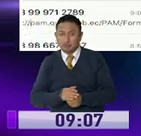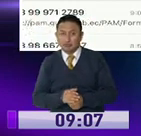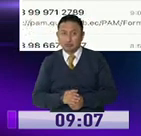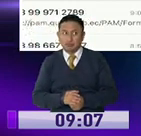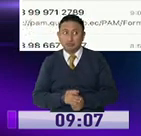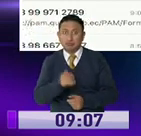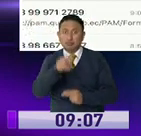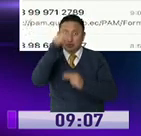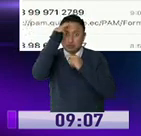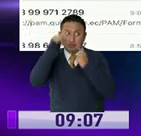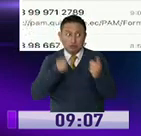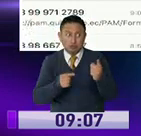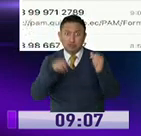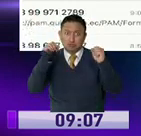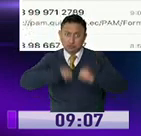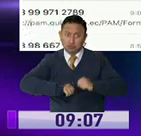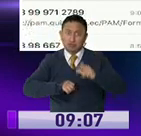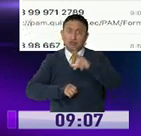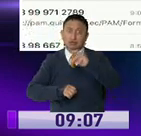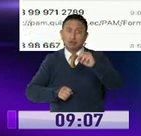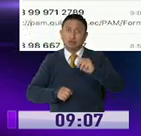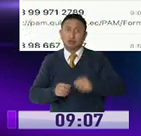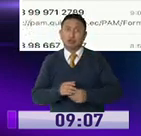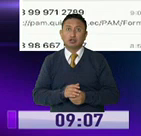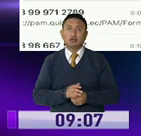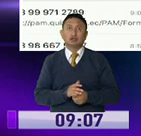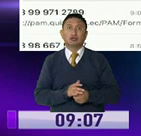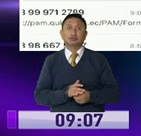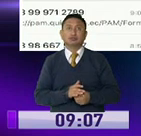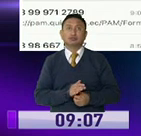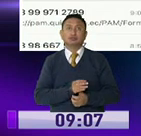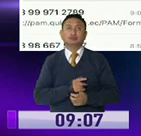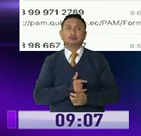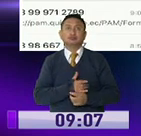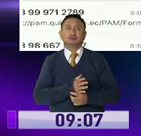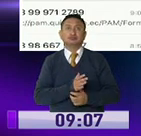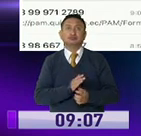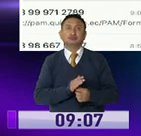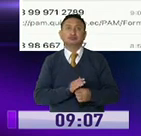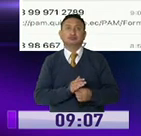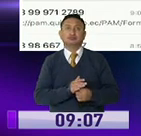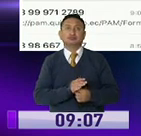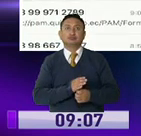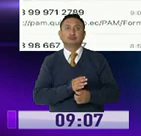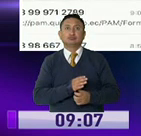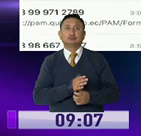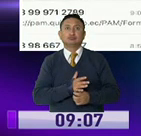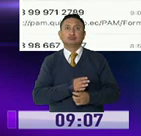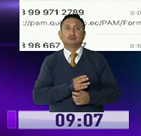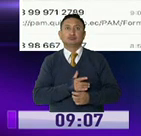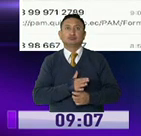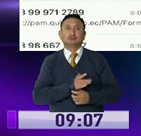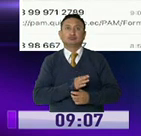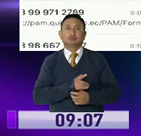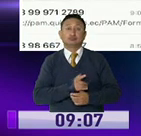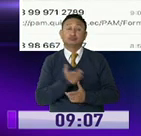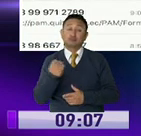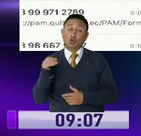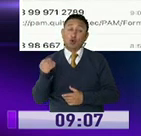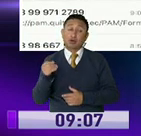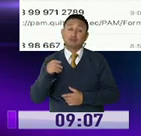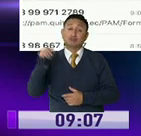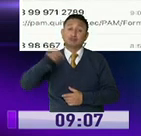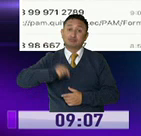un noticiero, acabo de escuchar que hay espacio para 30 personas. ¿Qué les podemos decir ahí, no? O sea, realmente los chicos tienen que ir,